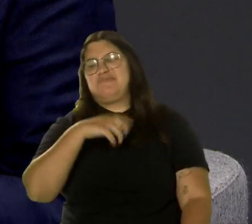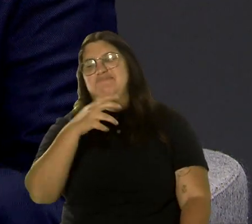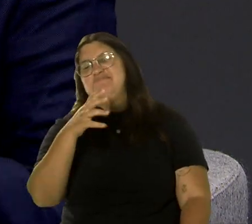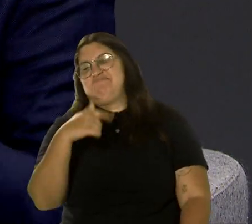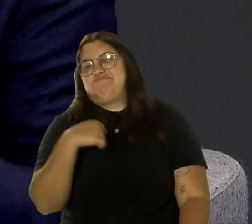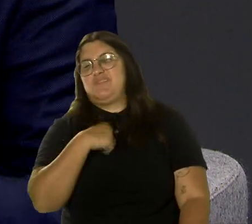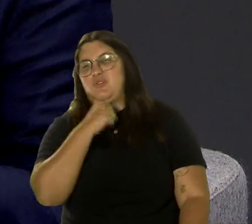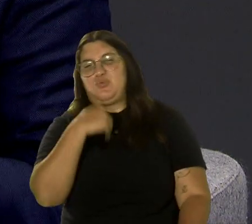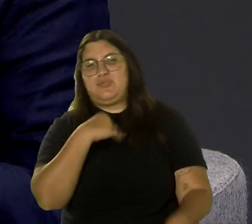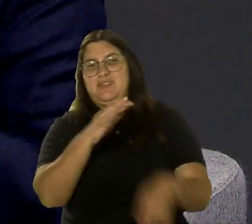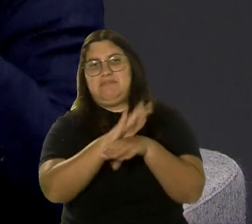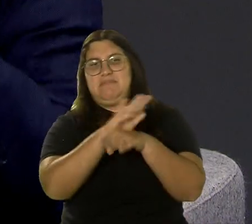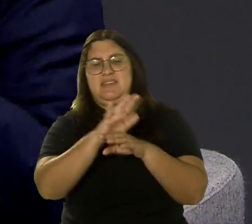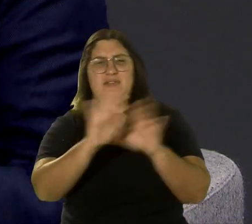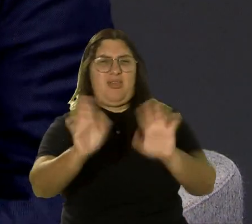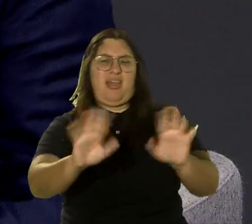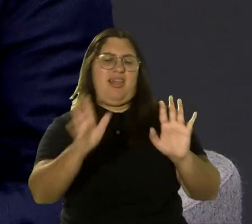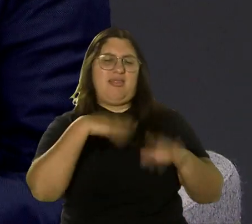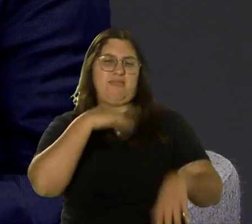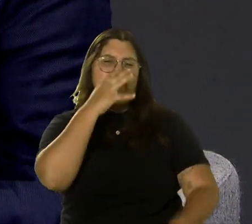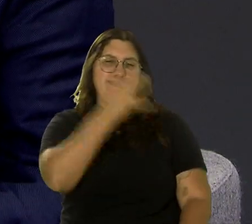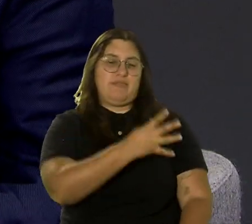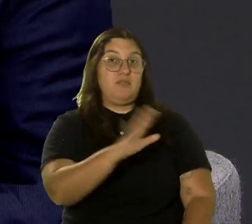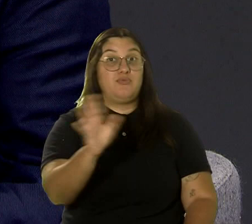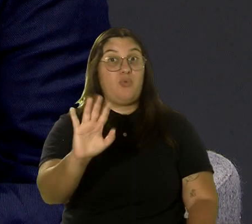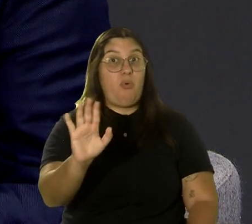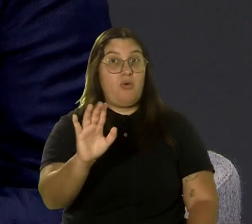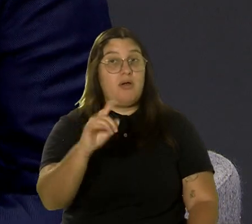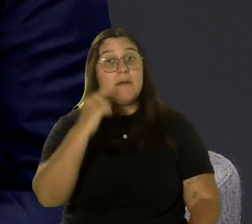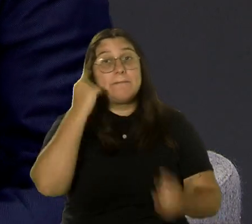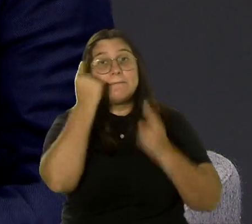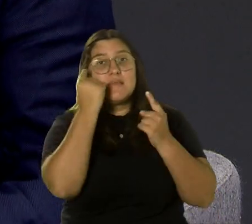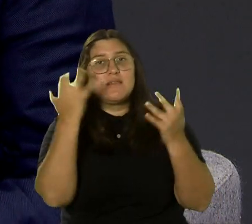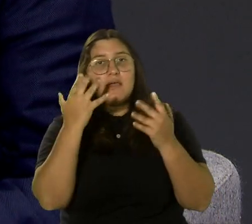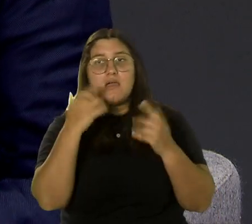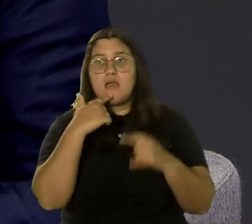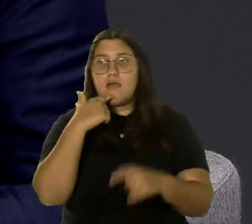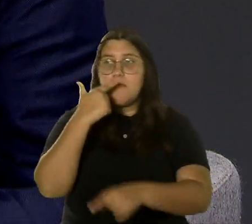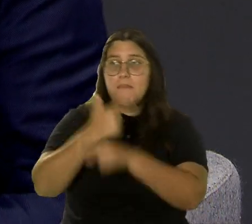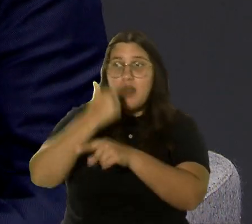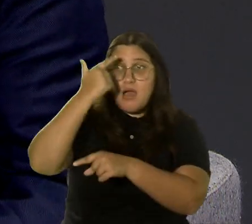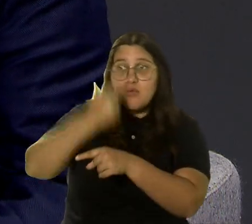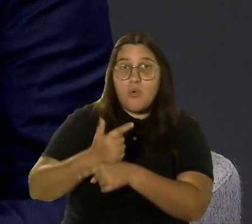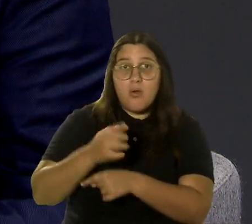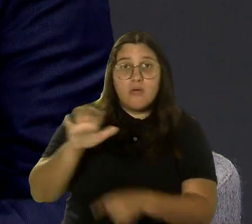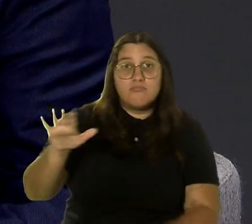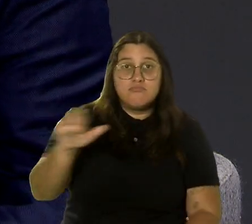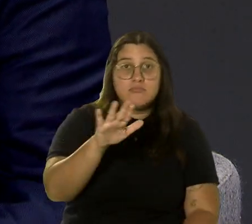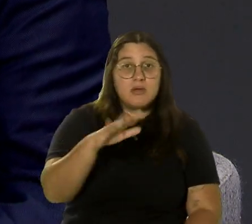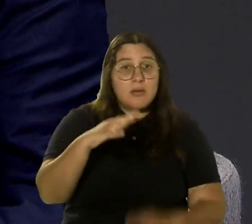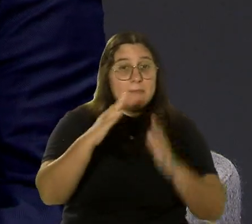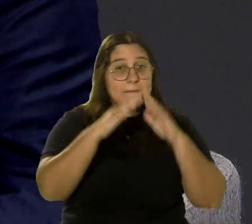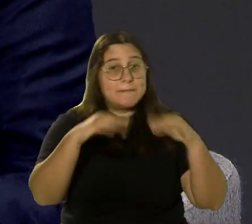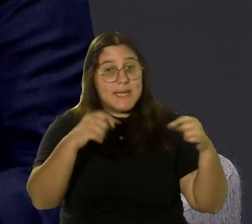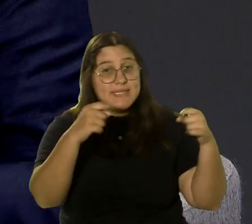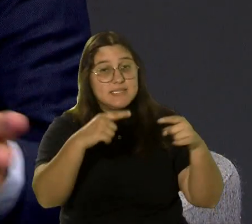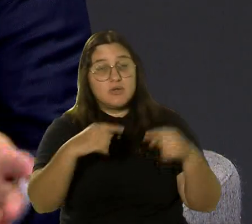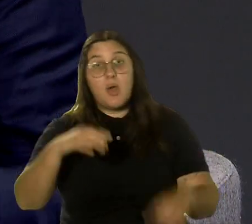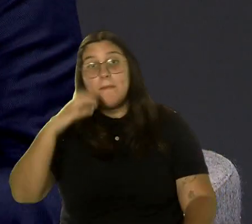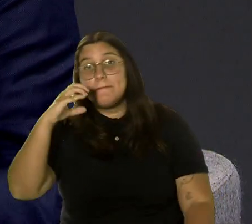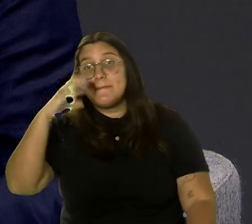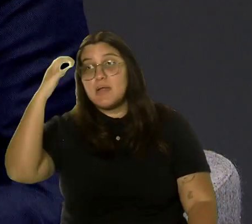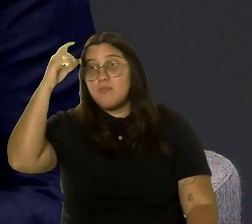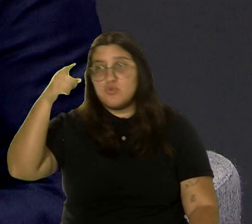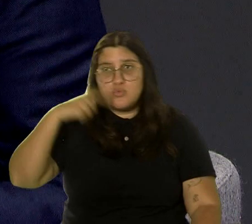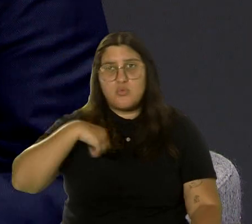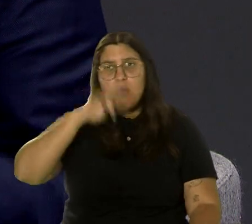no tengo un negocio, no me interesa, pero piensen en el hermano, en la hermana, en el vecino, en el primo, aquellas personas